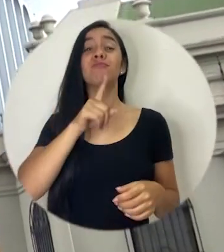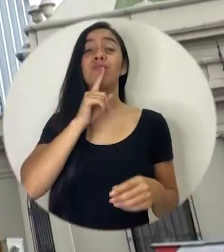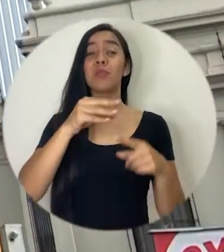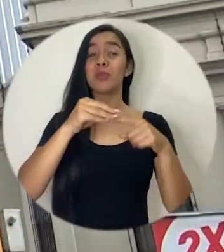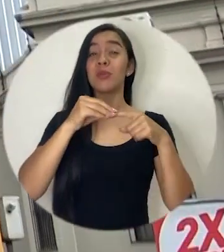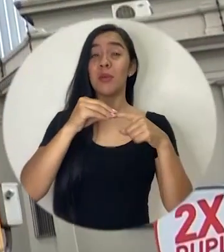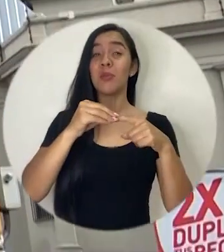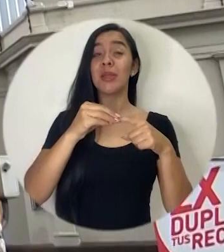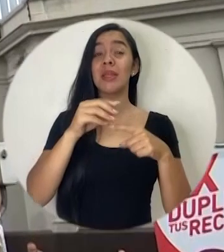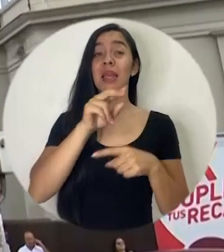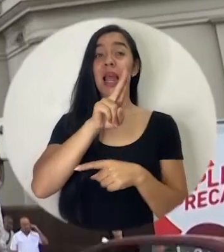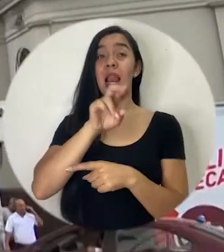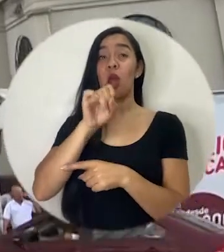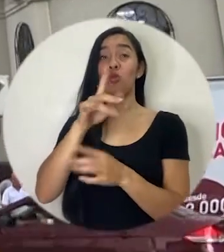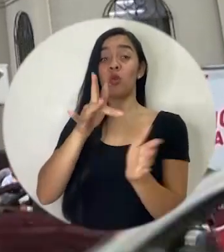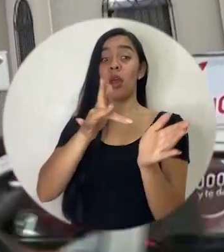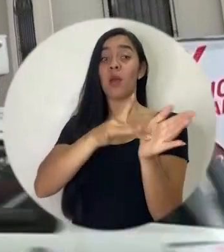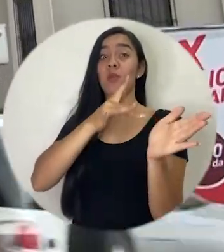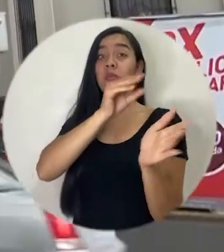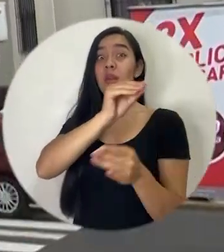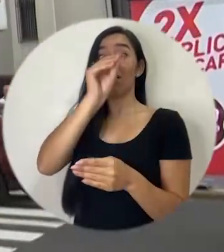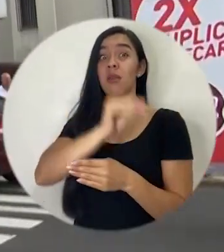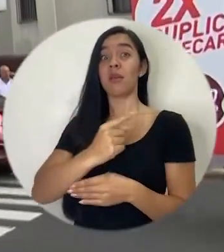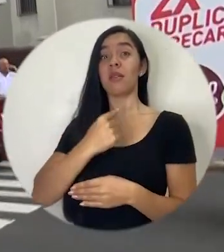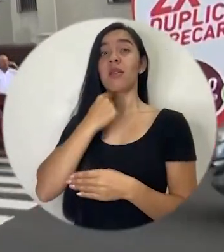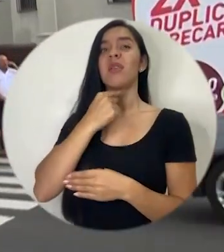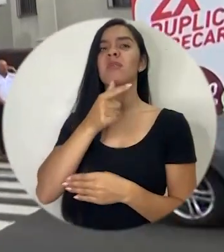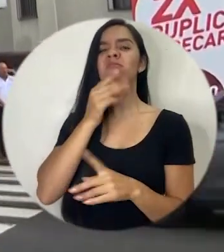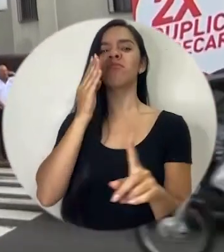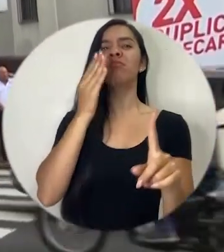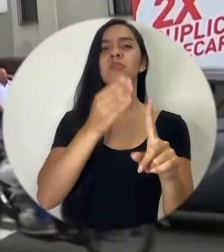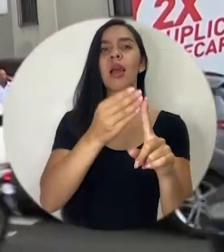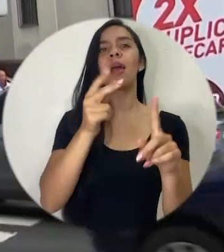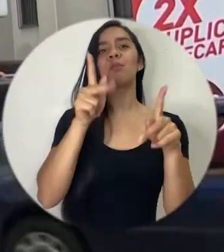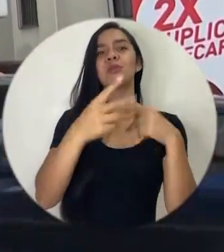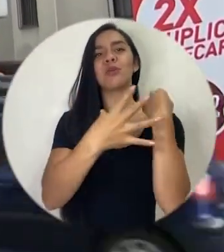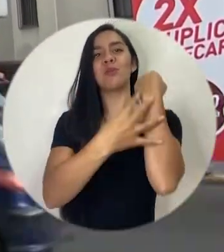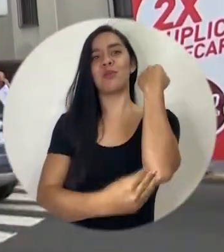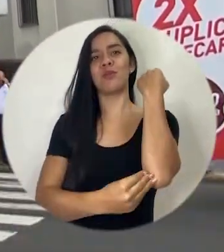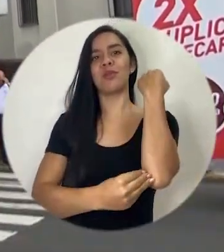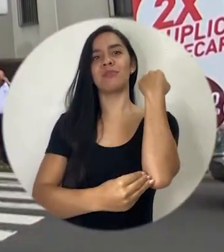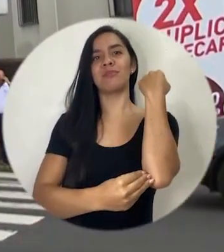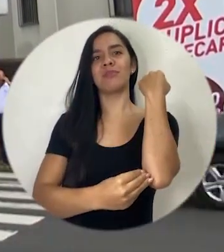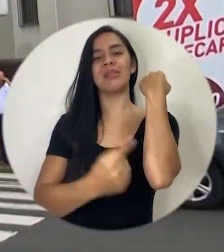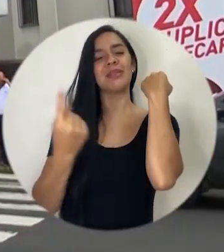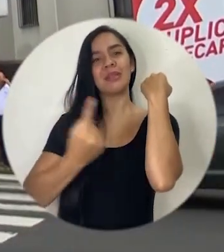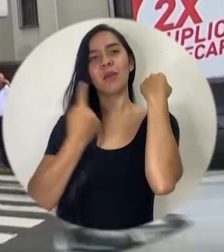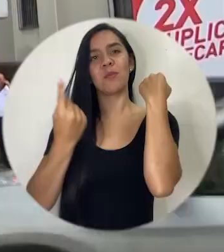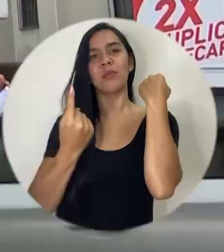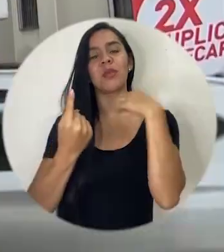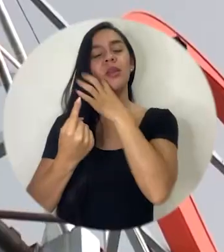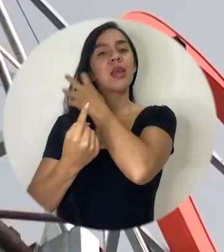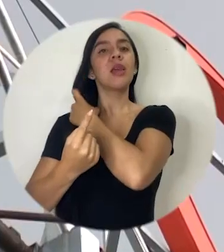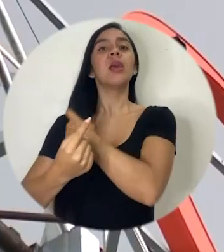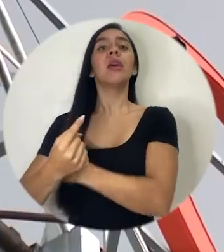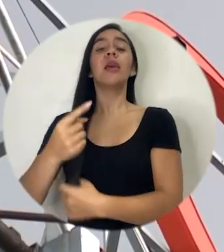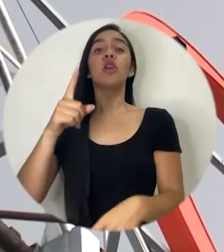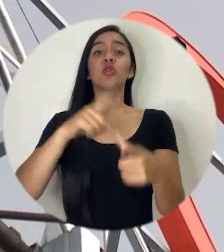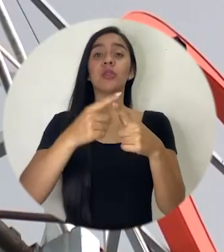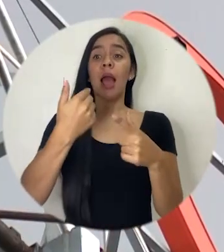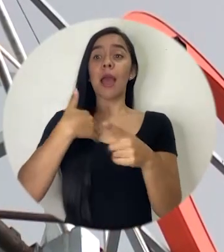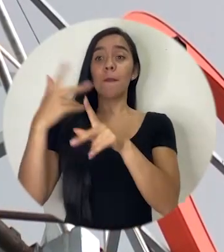usura siempre baja con el más pobre no baja con el que tiene menos ingresos y entonces hay quienes que quieren decir